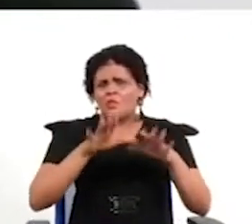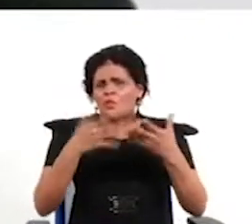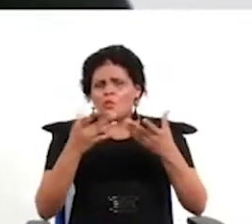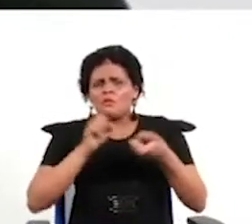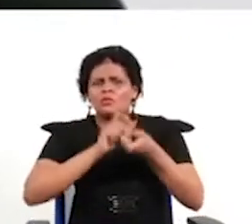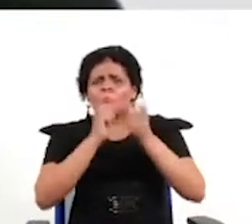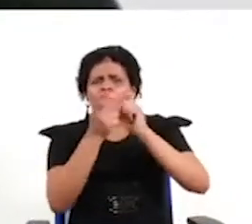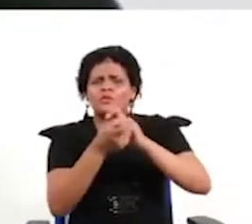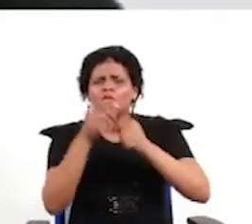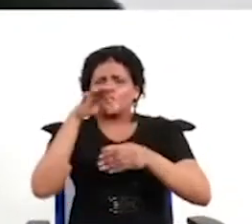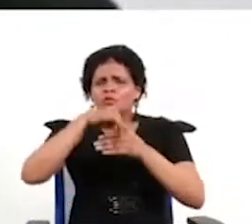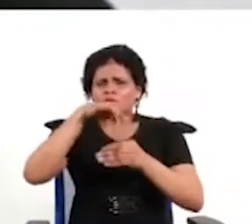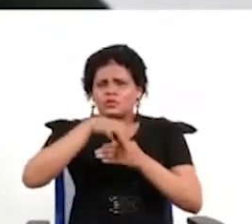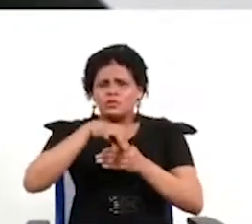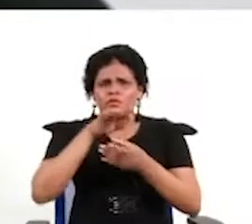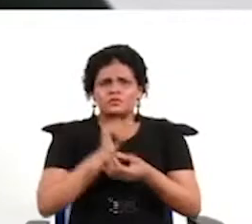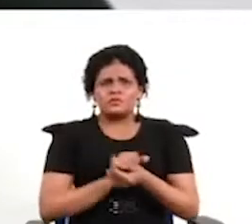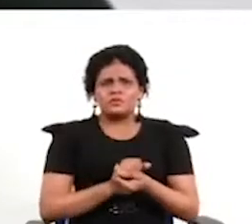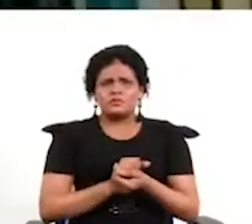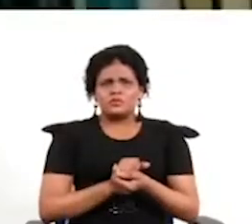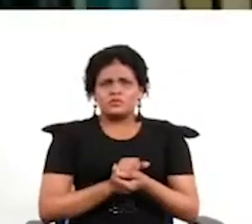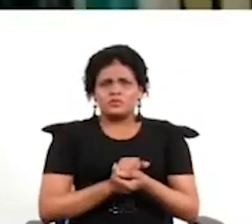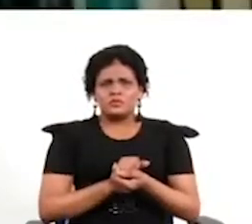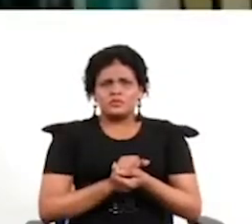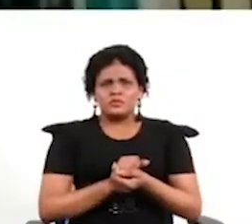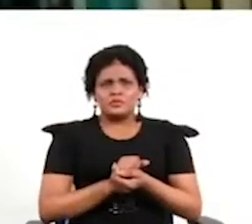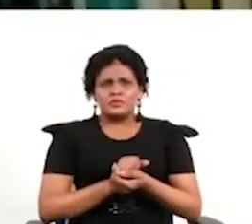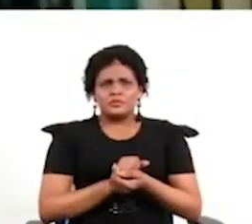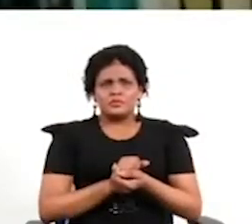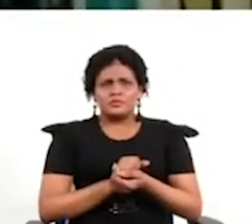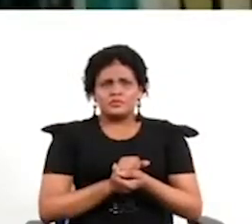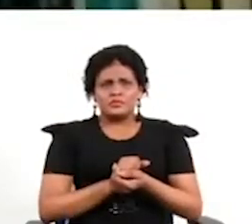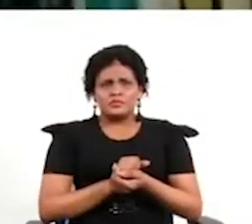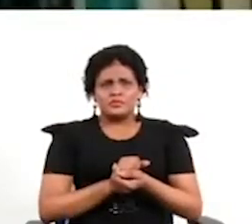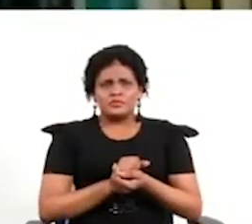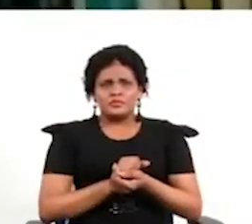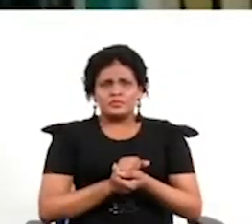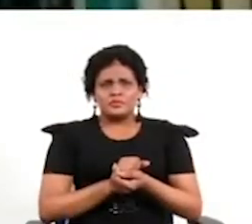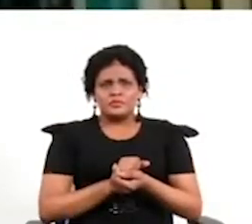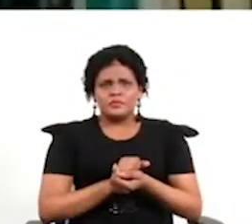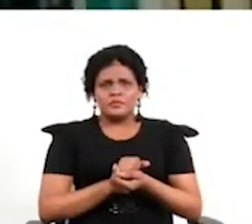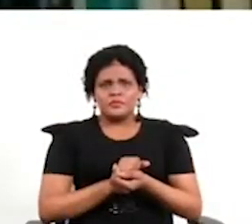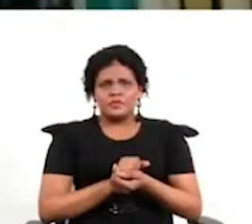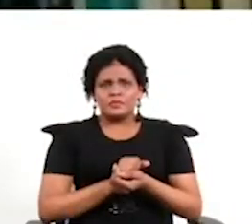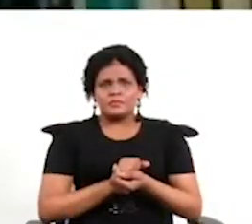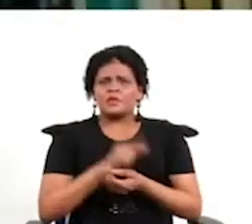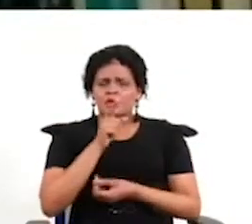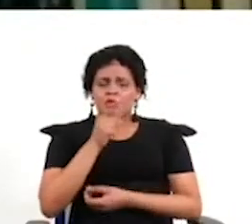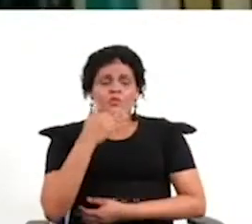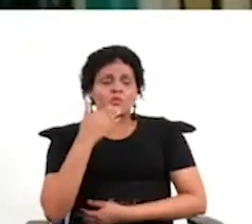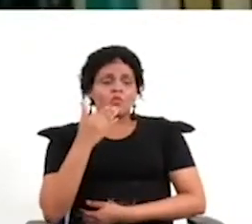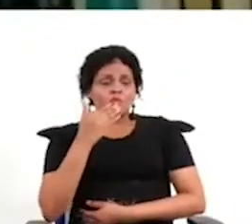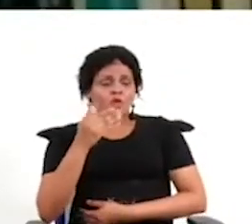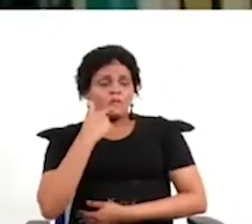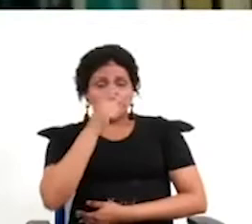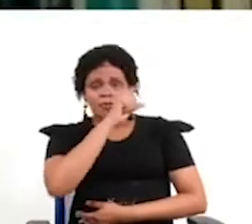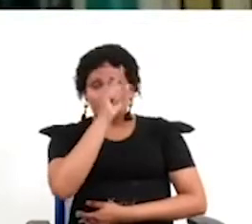legislación electoral. Sí, es muy buena pregunta. A ver,